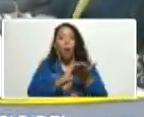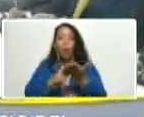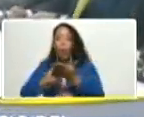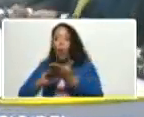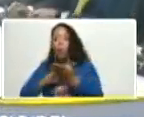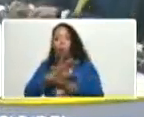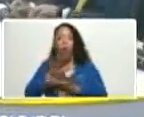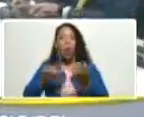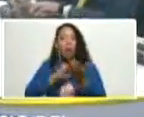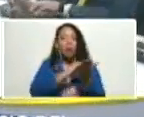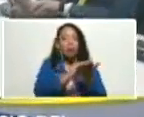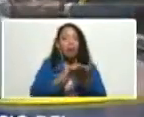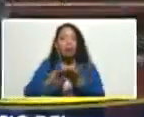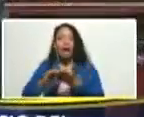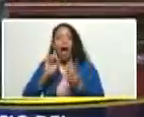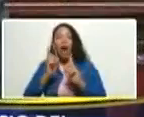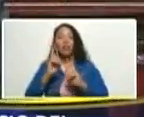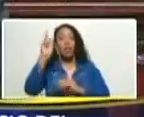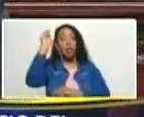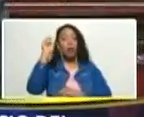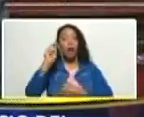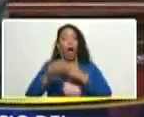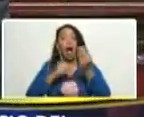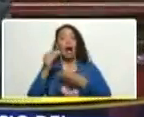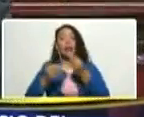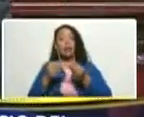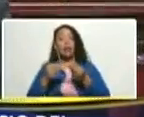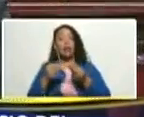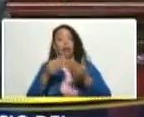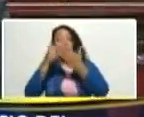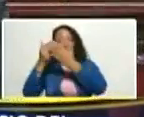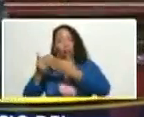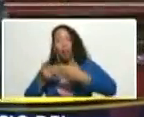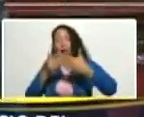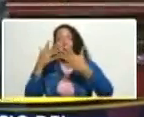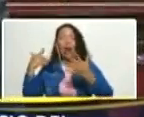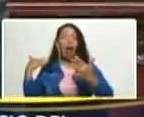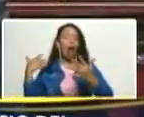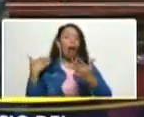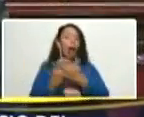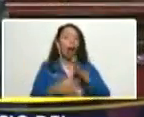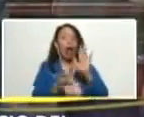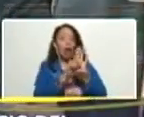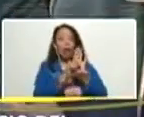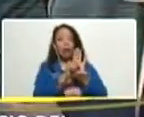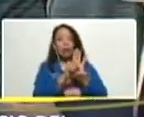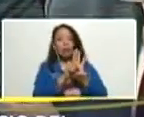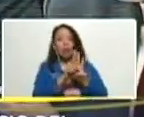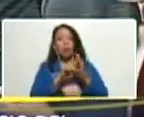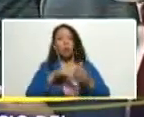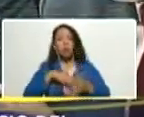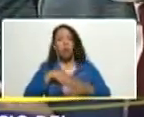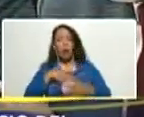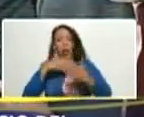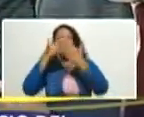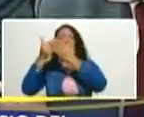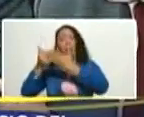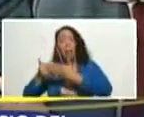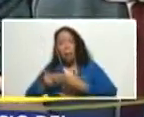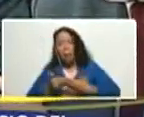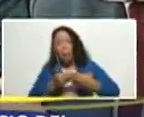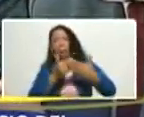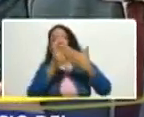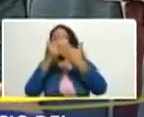uno como diputado a veces se puede dar el lujo de estudiar largamente una ley se puede dar el lujo de